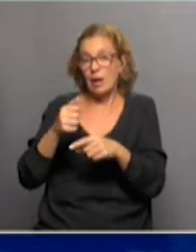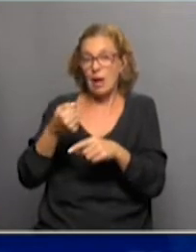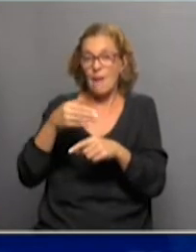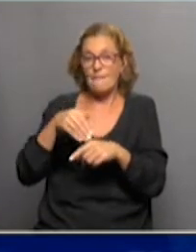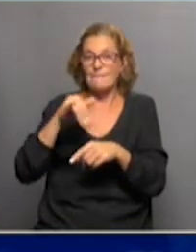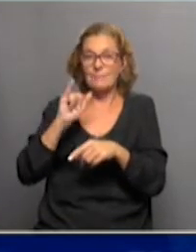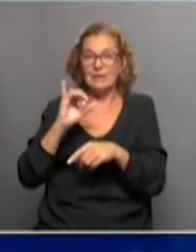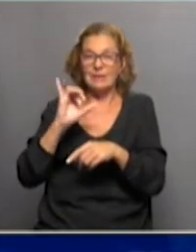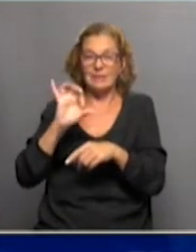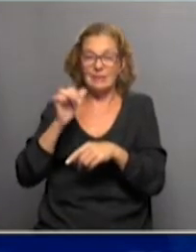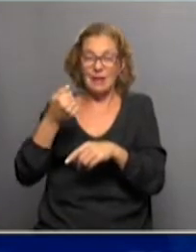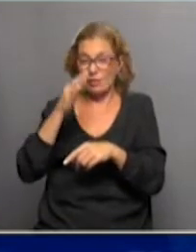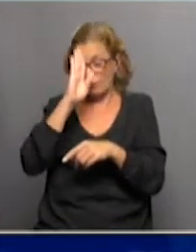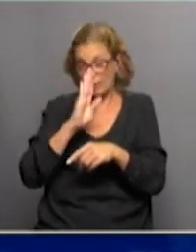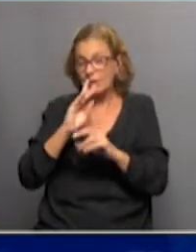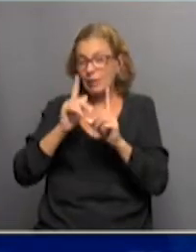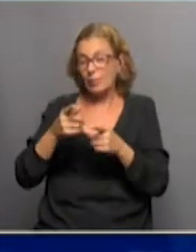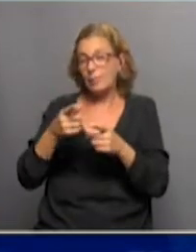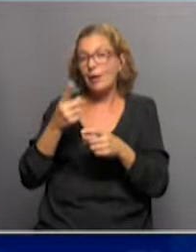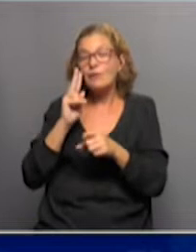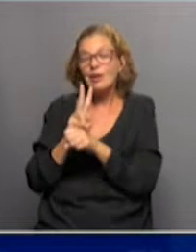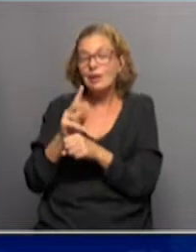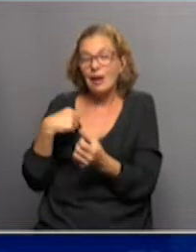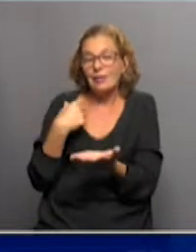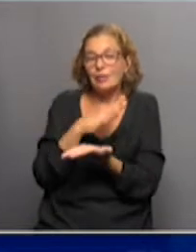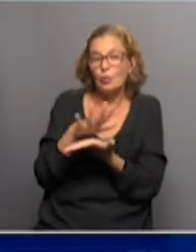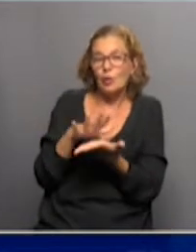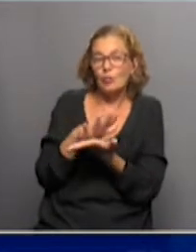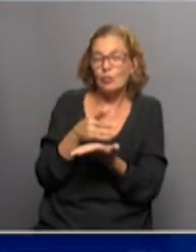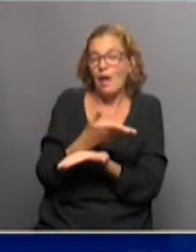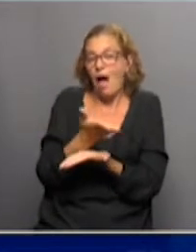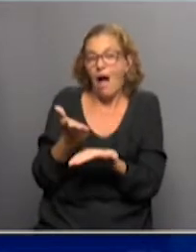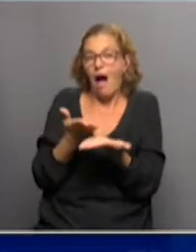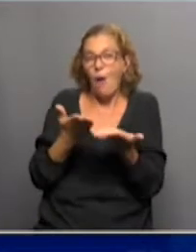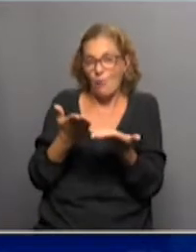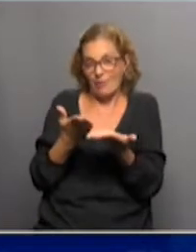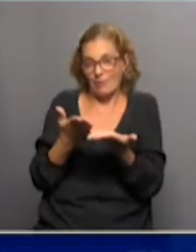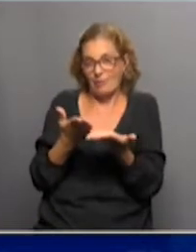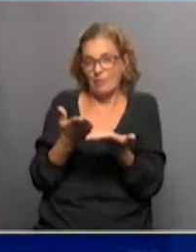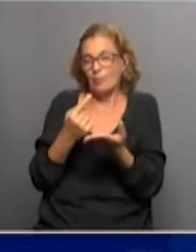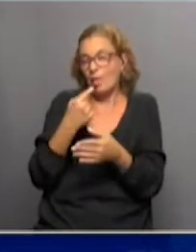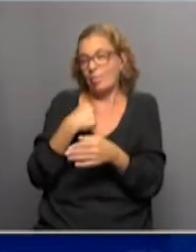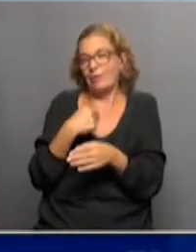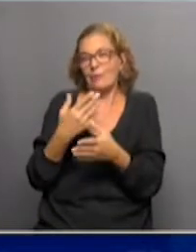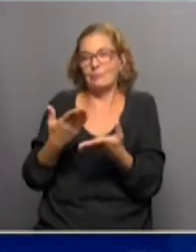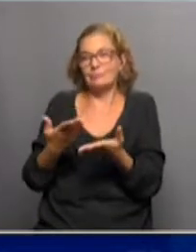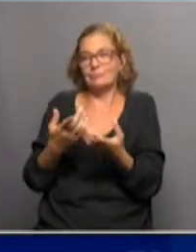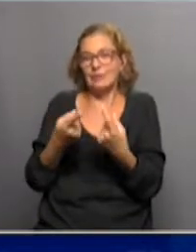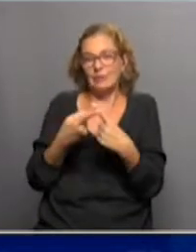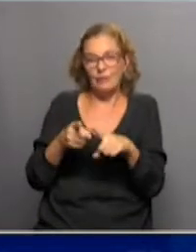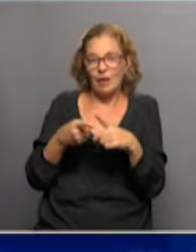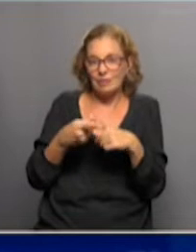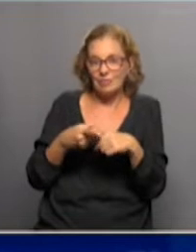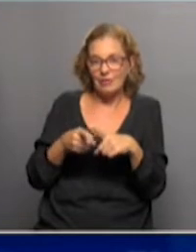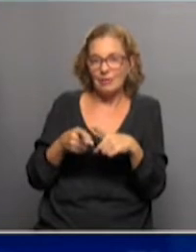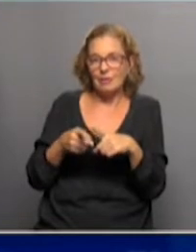Brasil, para atender a la situación actual con, bueno, como les digo, determinados